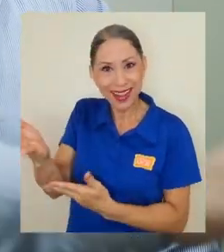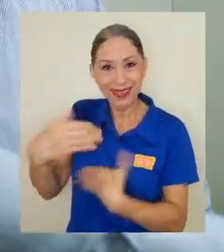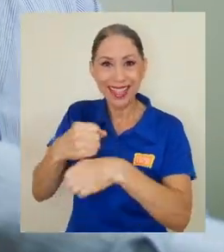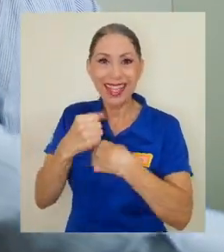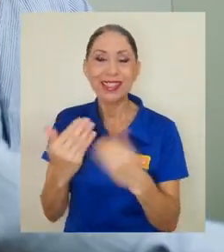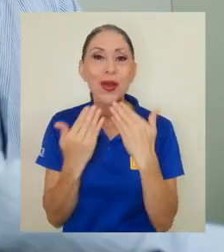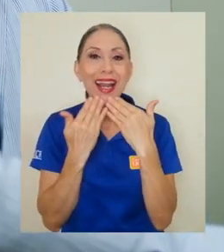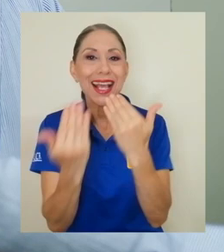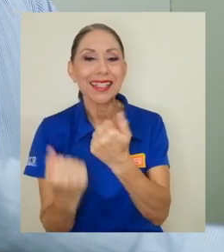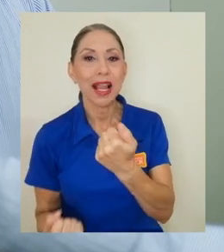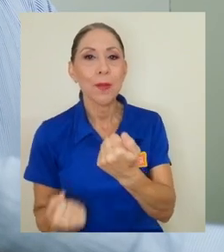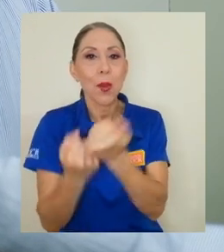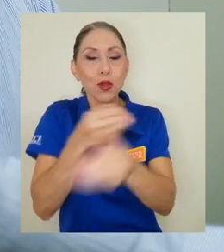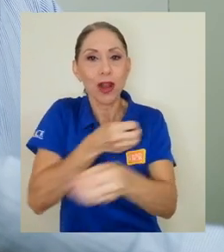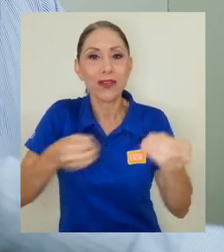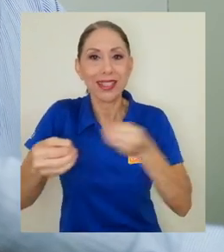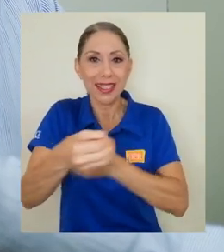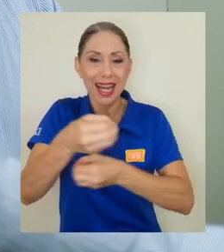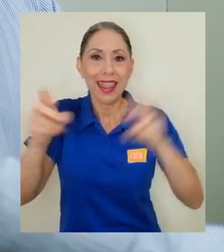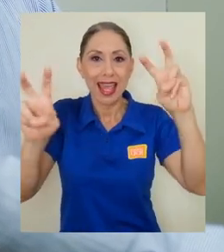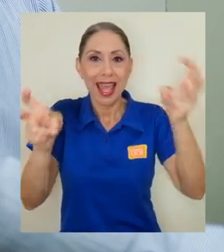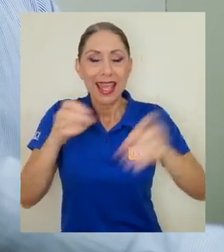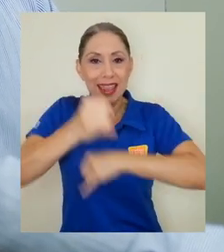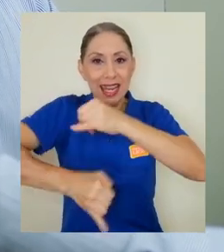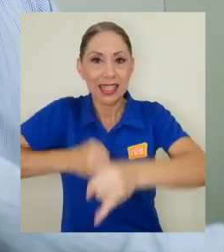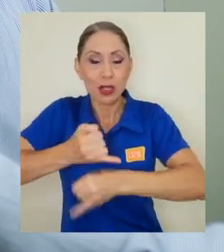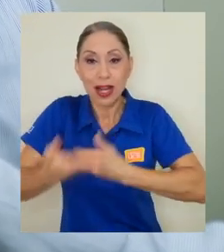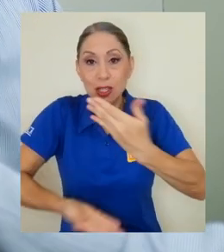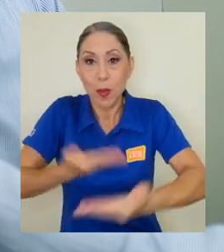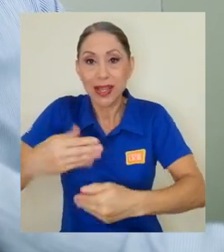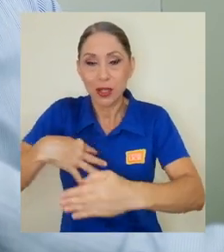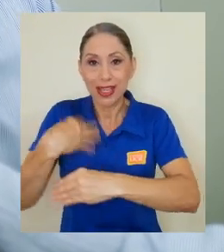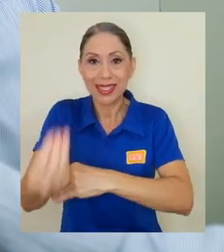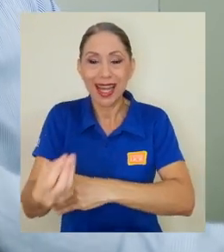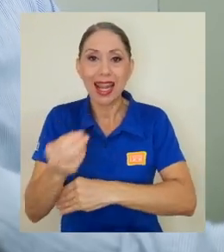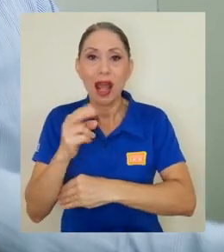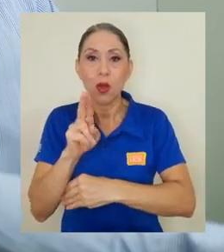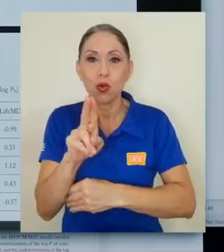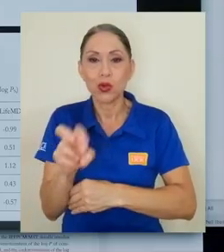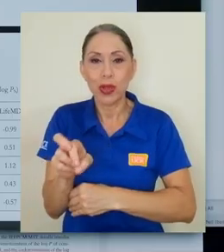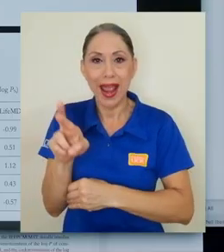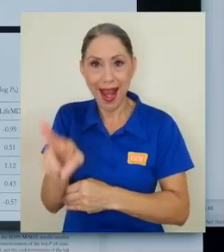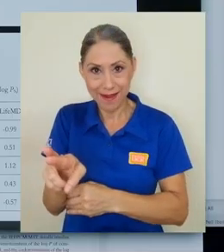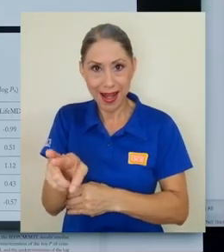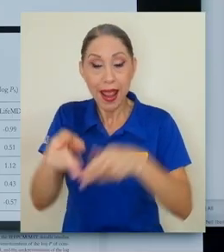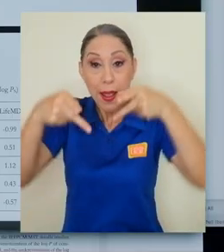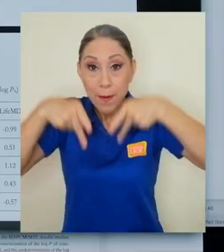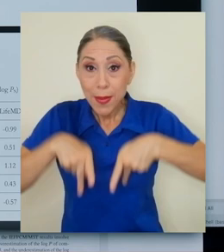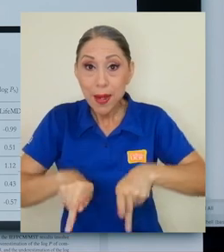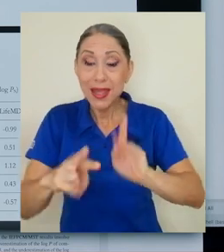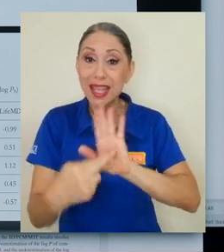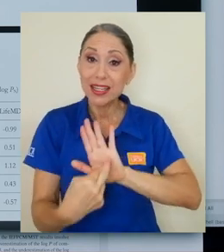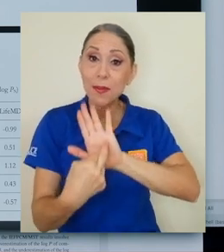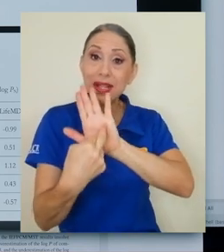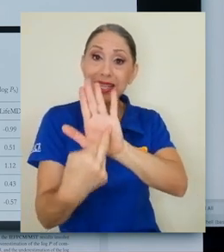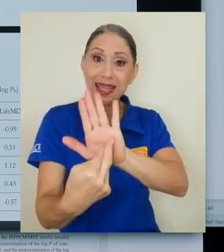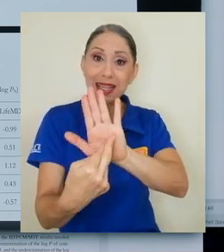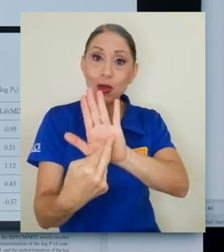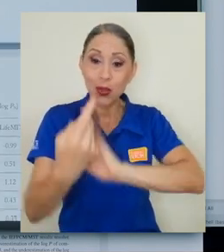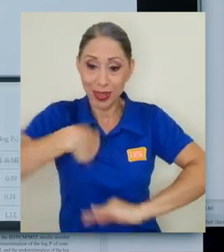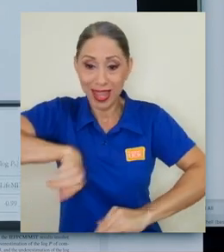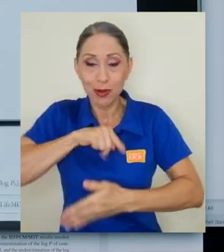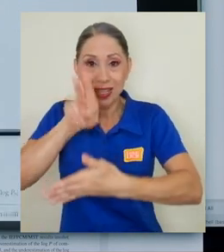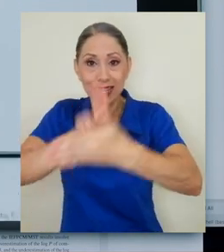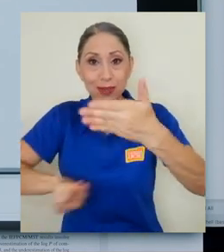apoyo de la Oficina de Asuntos Internacionales y Cooperación Externa de la UCR o AICE, permiten la representación de nuestra universidad